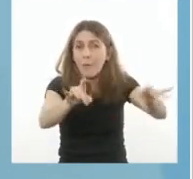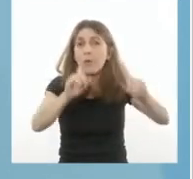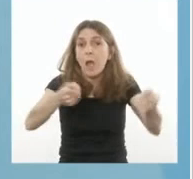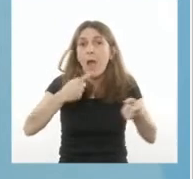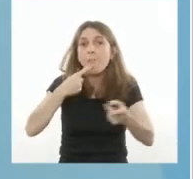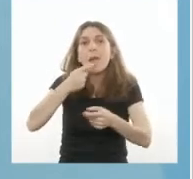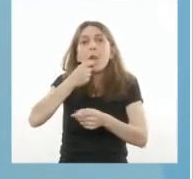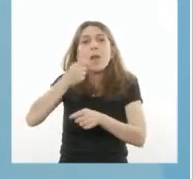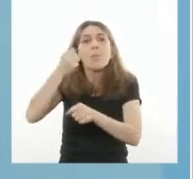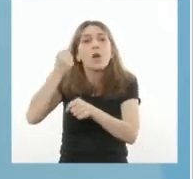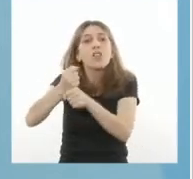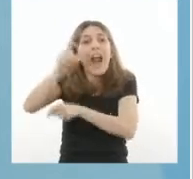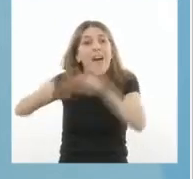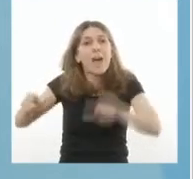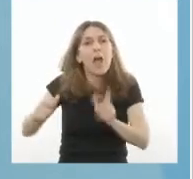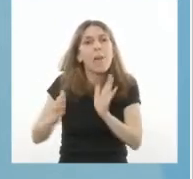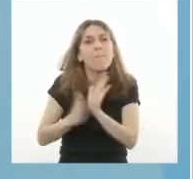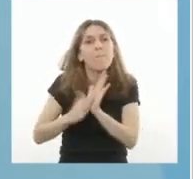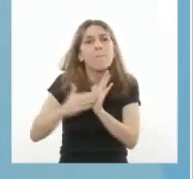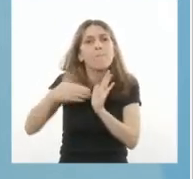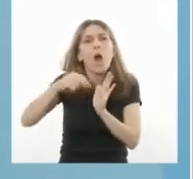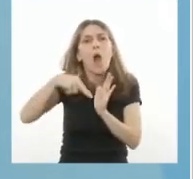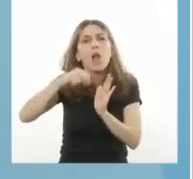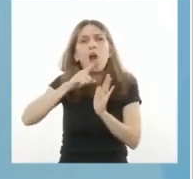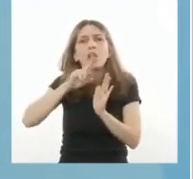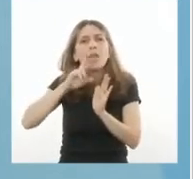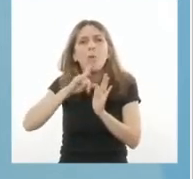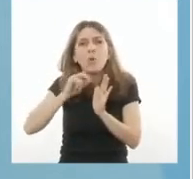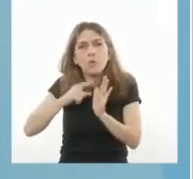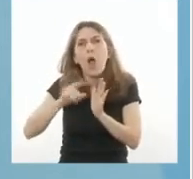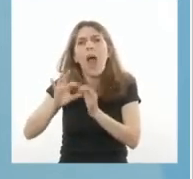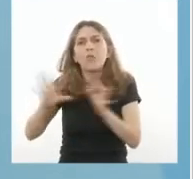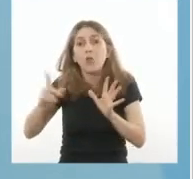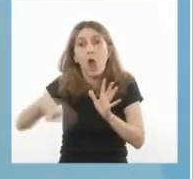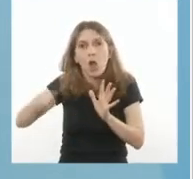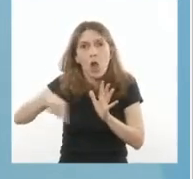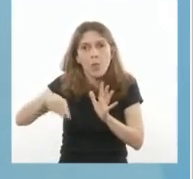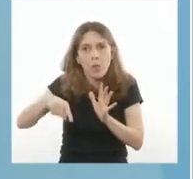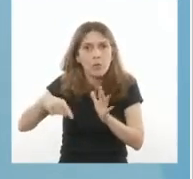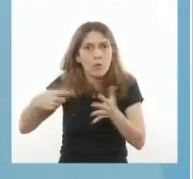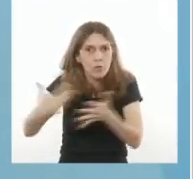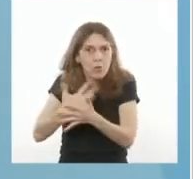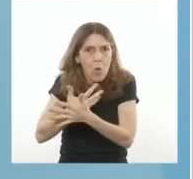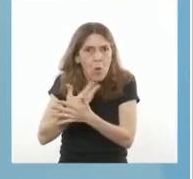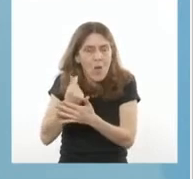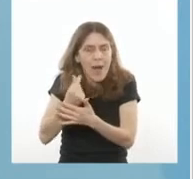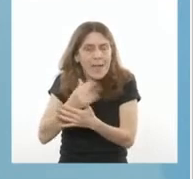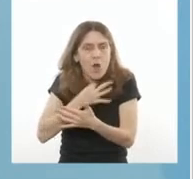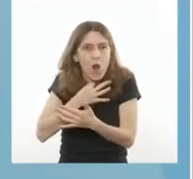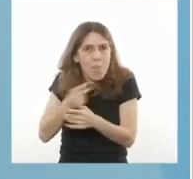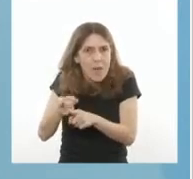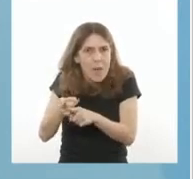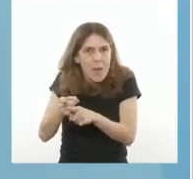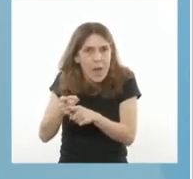autónomos y monotributistas afectados por las restricciones de la nocturnidad.